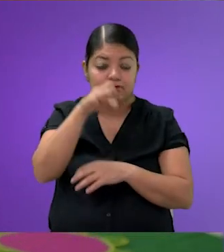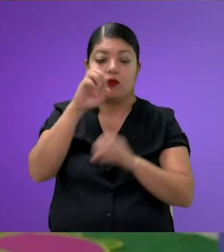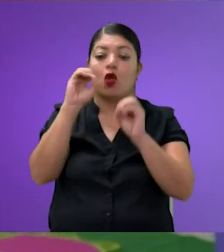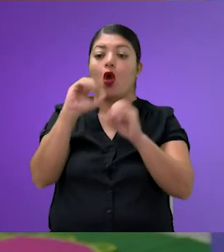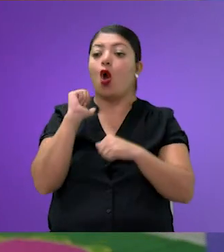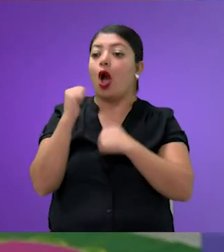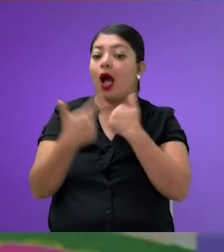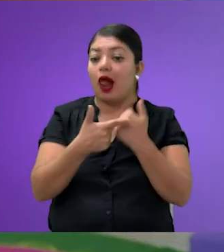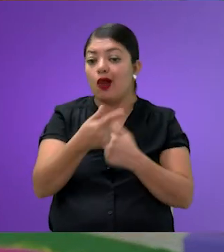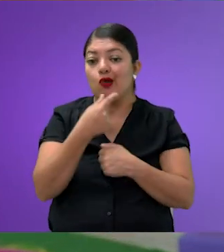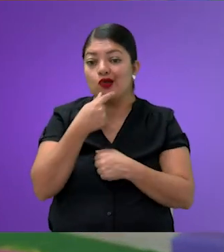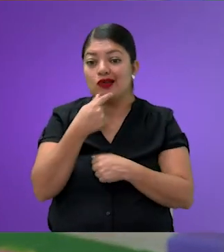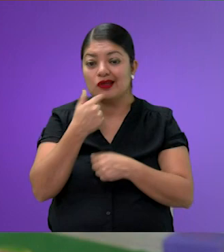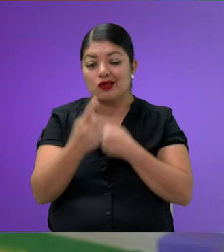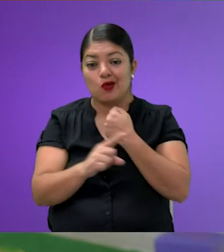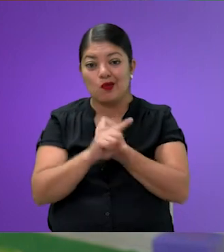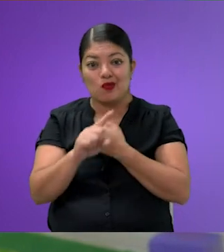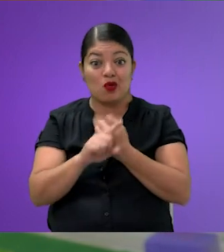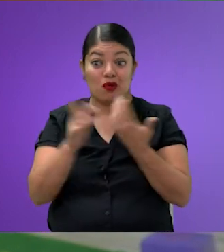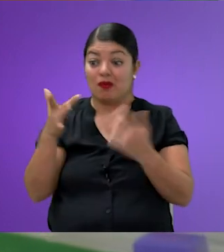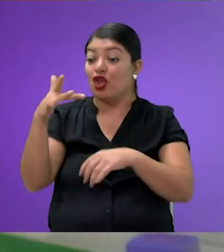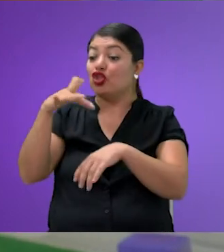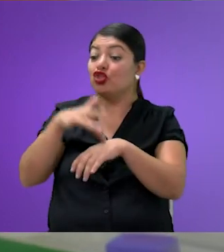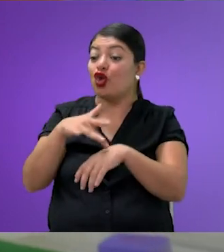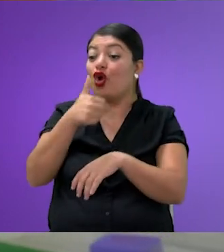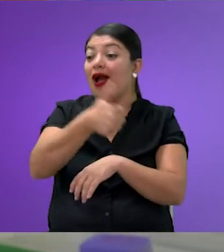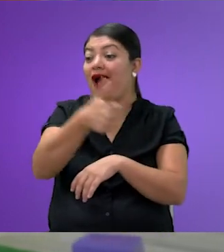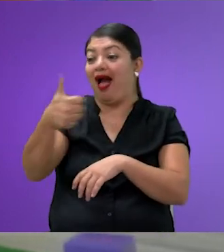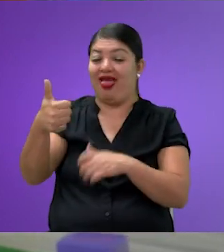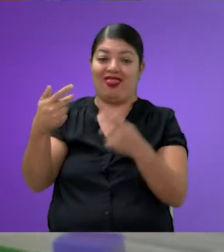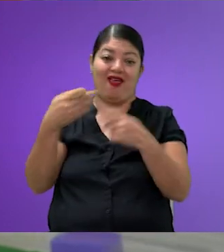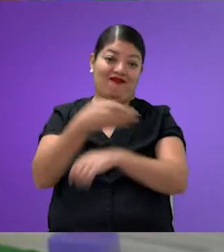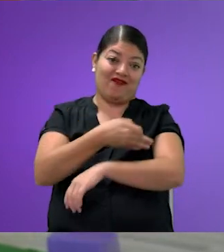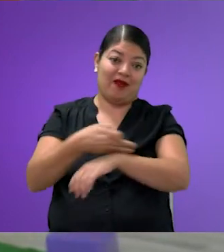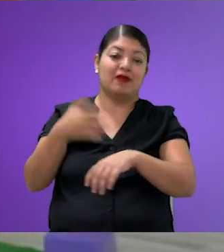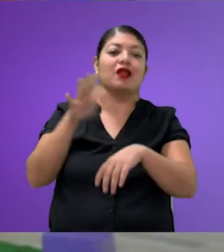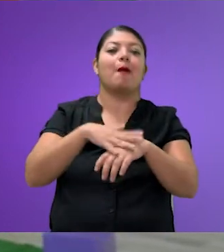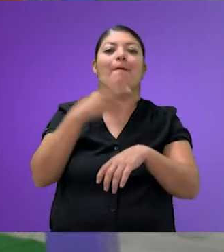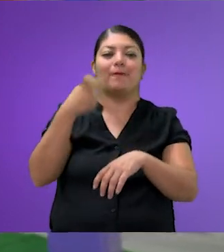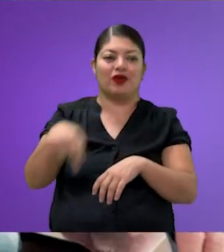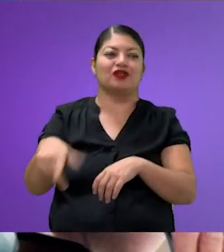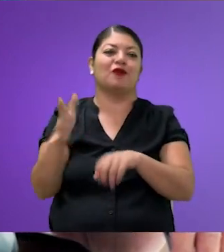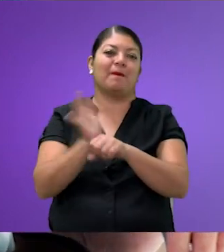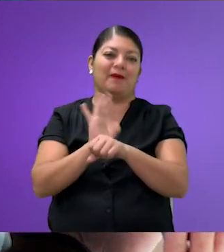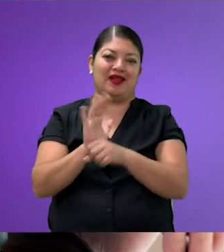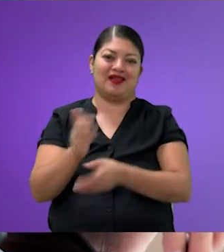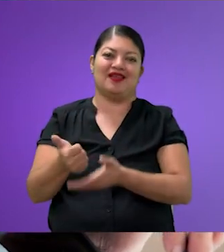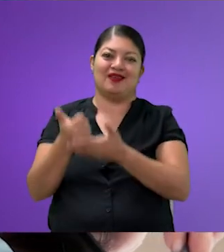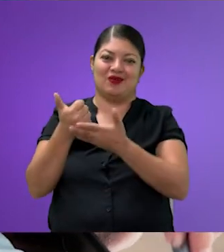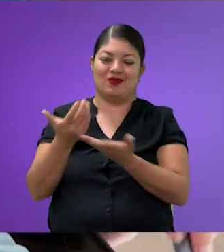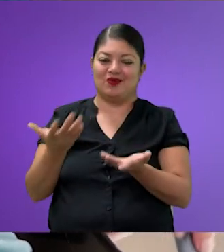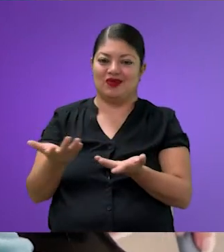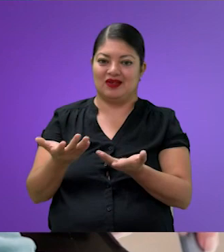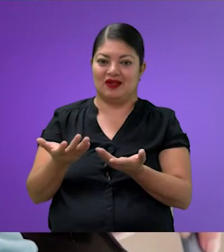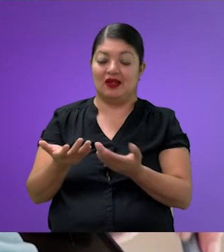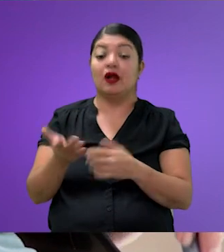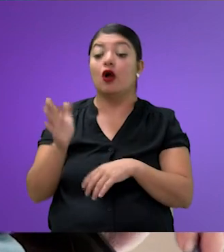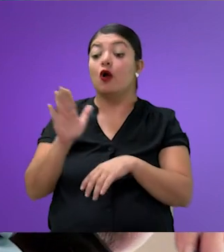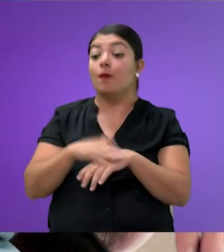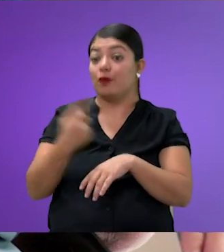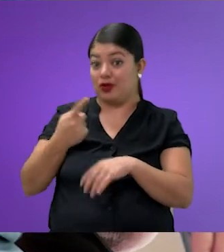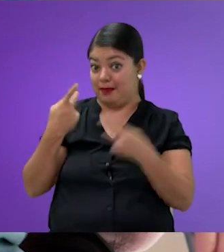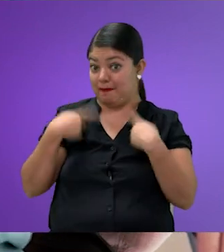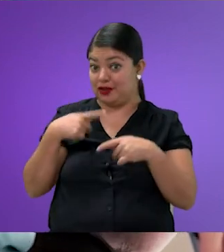algún problema, lo que toque en cada familia. Y es precisamente por eso que empezamos con estas películas, ¿no? Sí, claro. Porque para nuestros adionautas